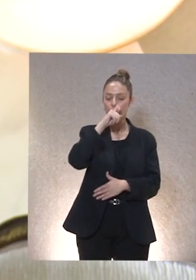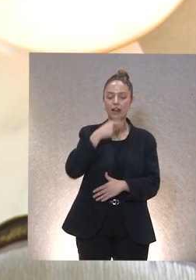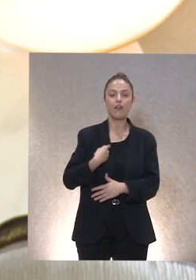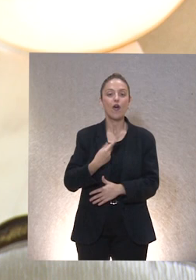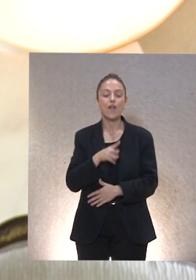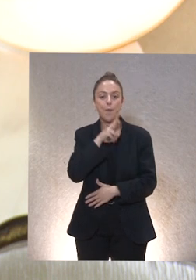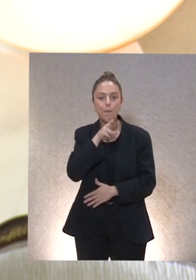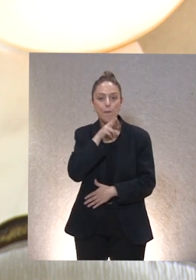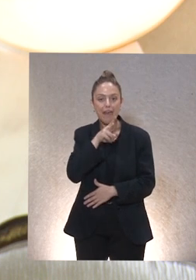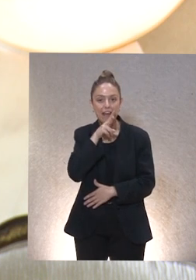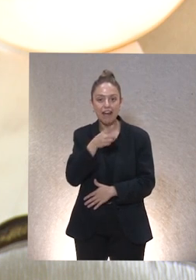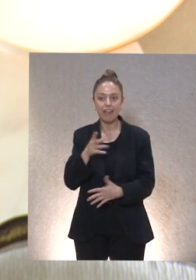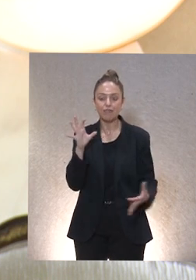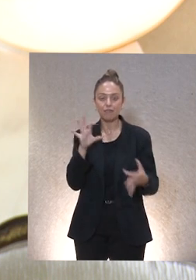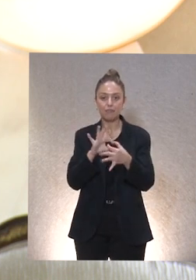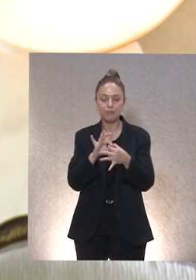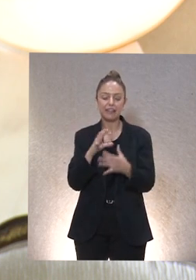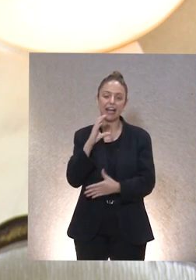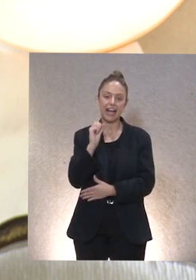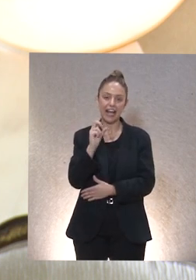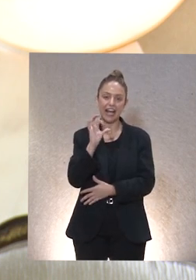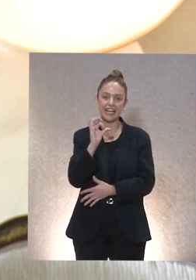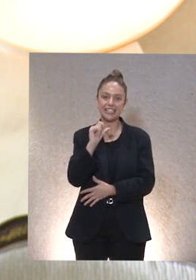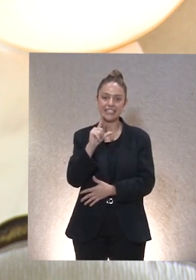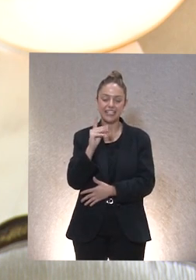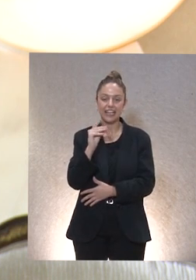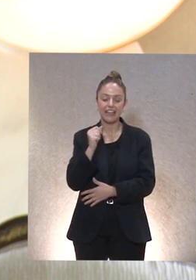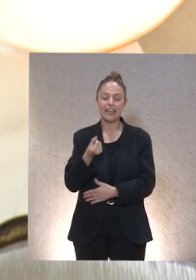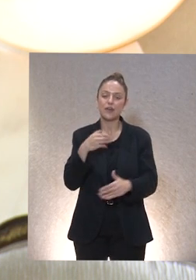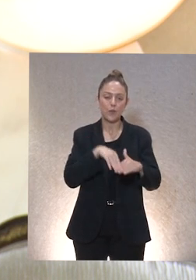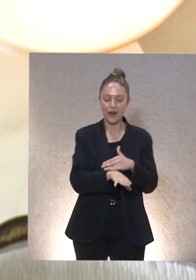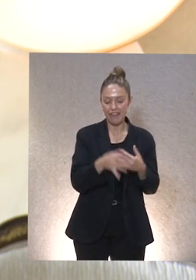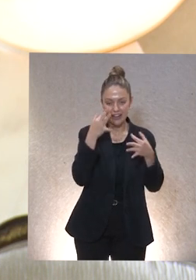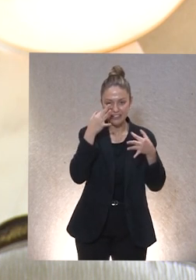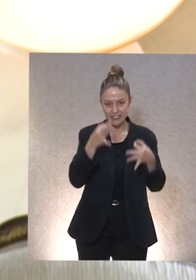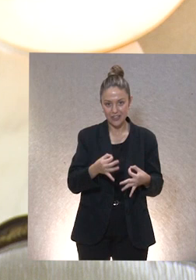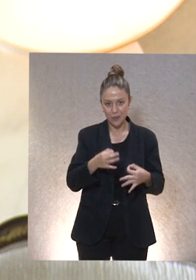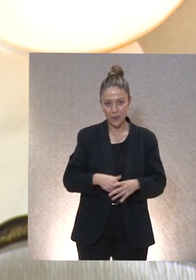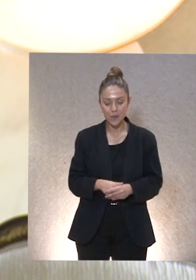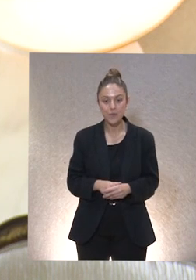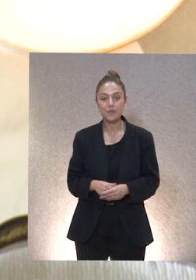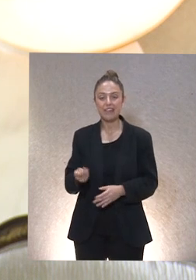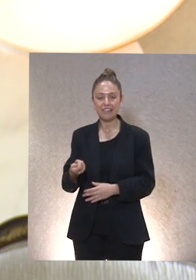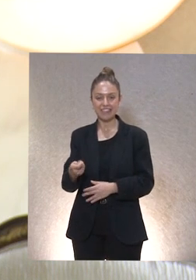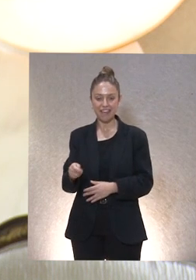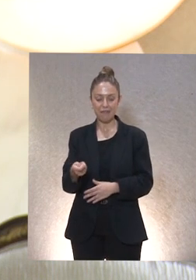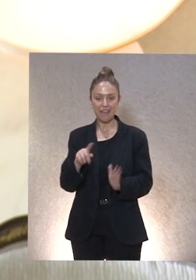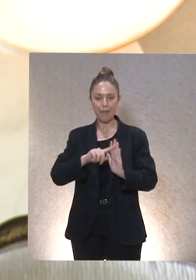color de mi querida Casina y que seguramente la vais a conservar. La llave de plena inclusión